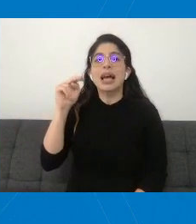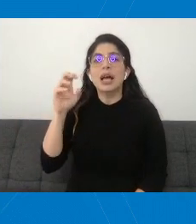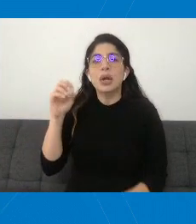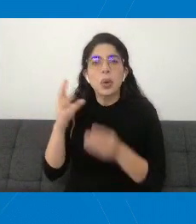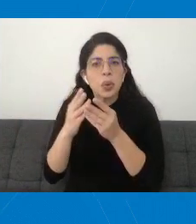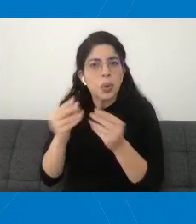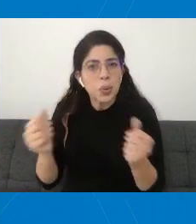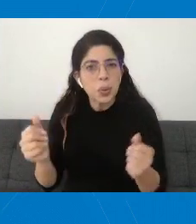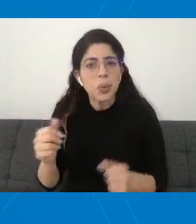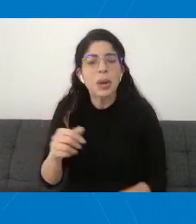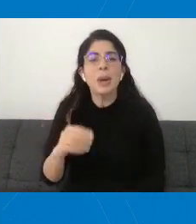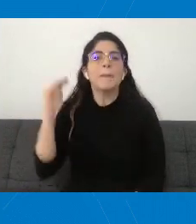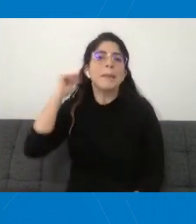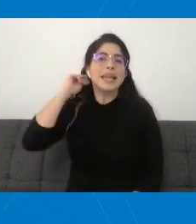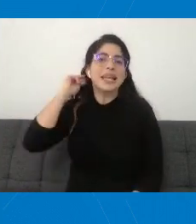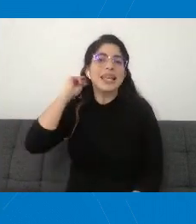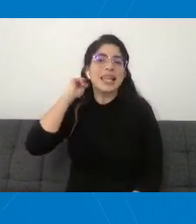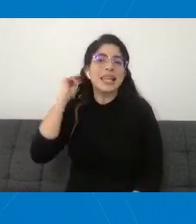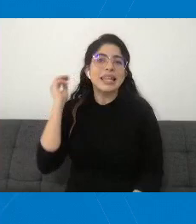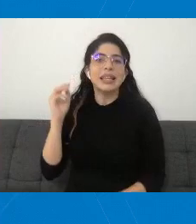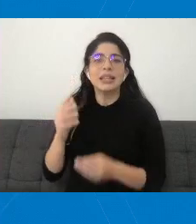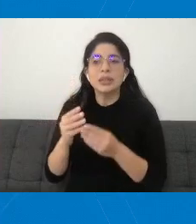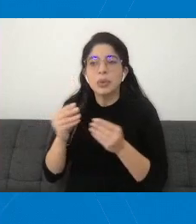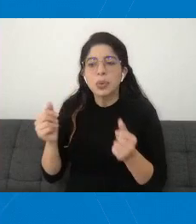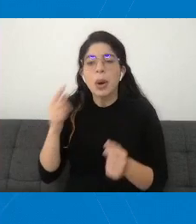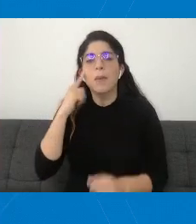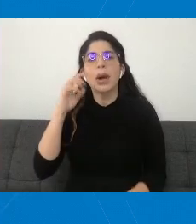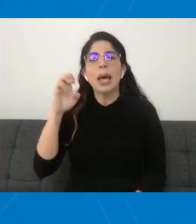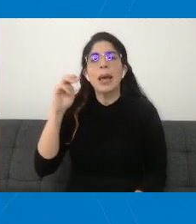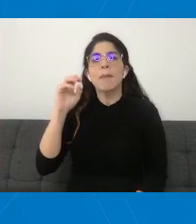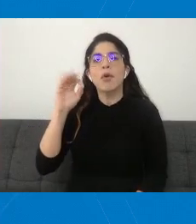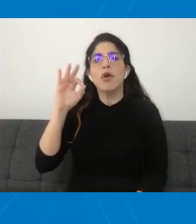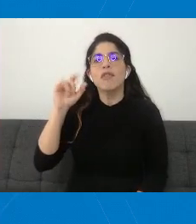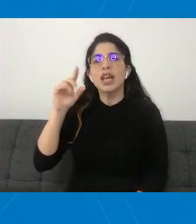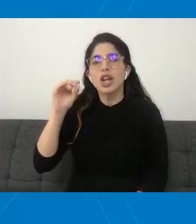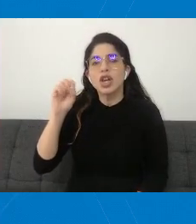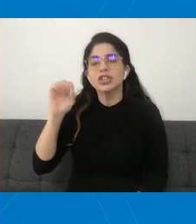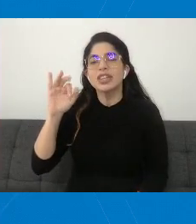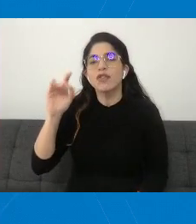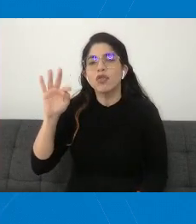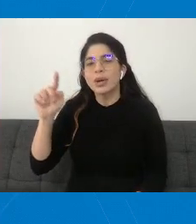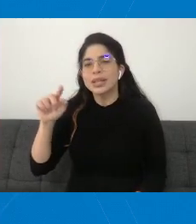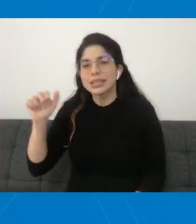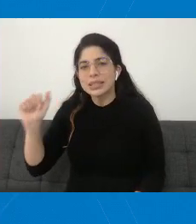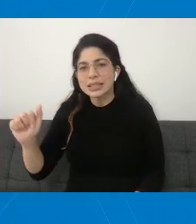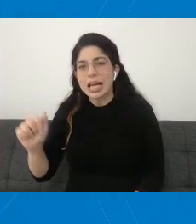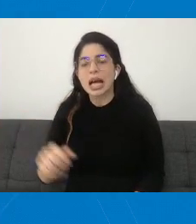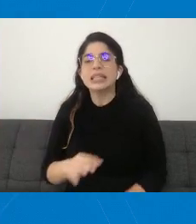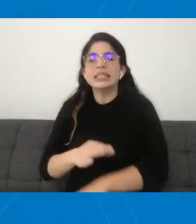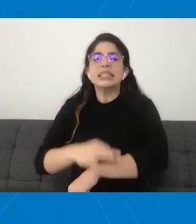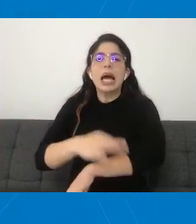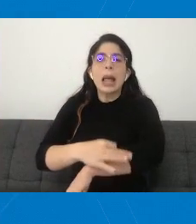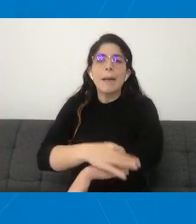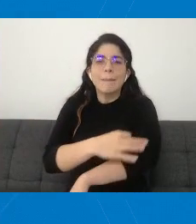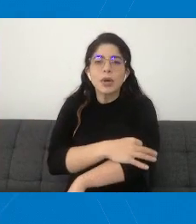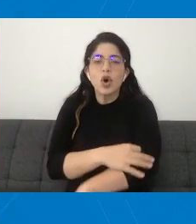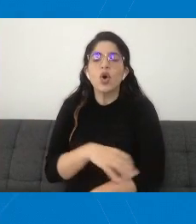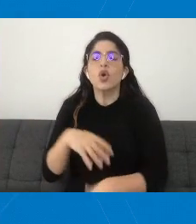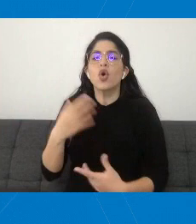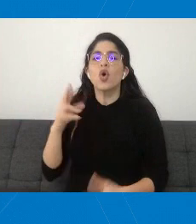ver niños con meningitis por hemófilos influenza, niños con sarampión, niños con rubiola,